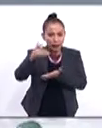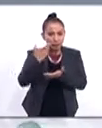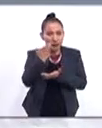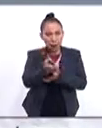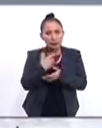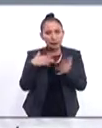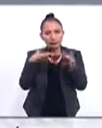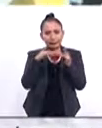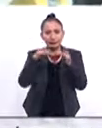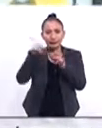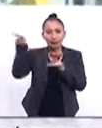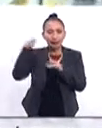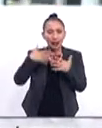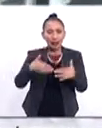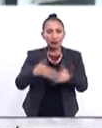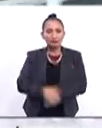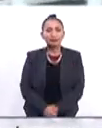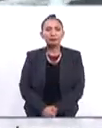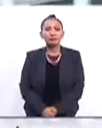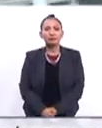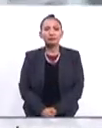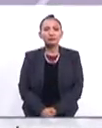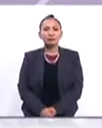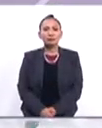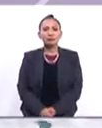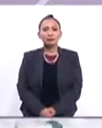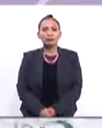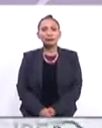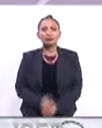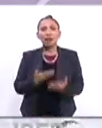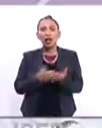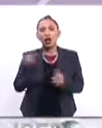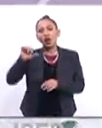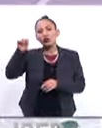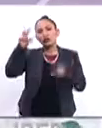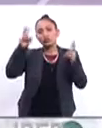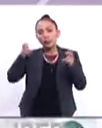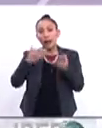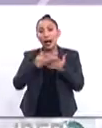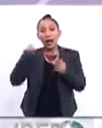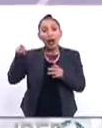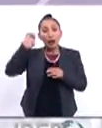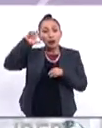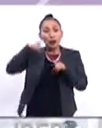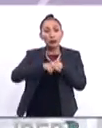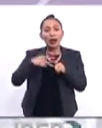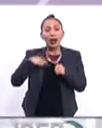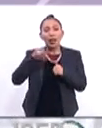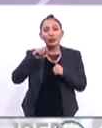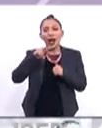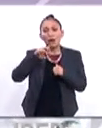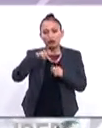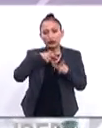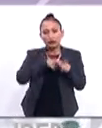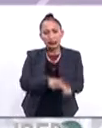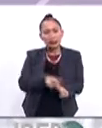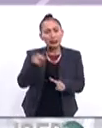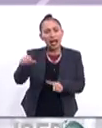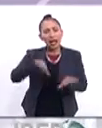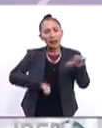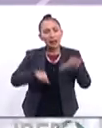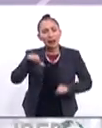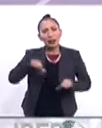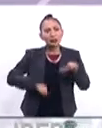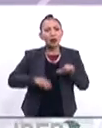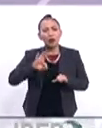este enlace desde Panamá vamos a otros temas vámonos hasta Europa en Davos Suiza continúan las actividades